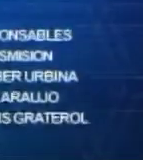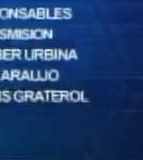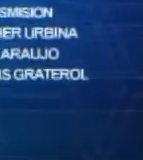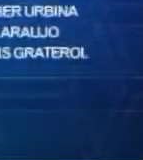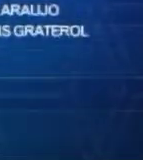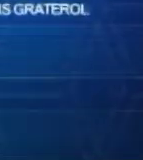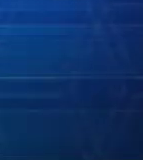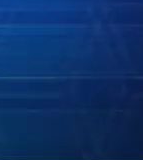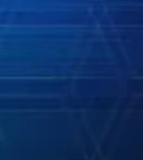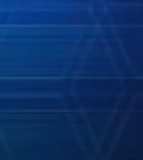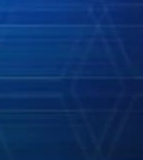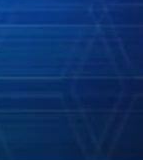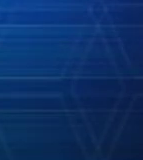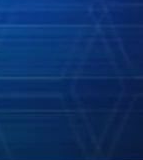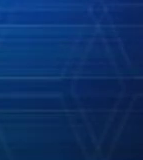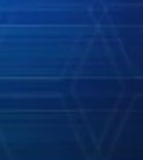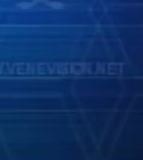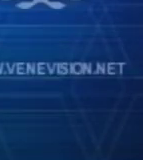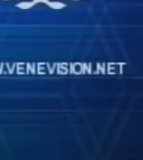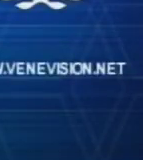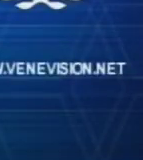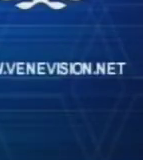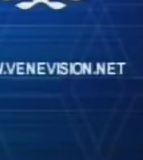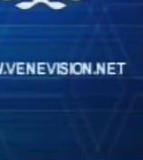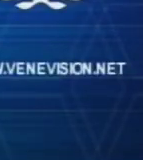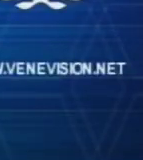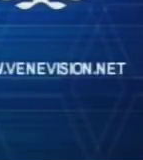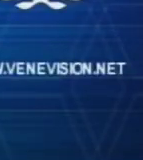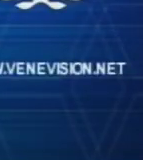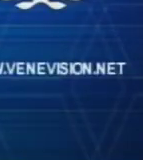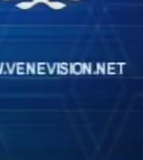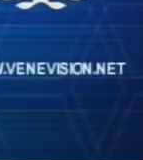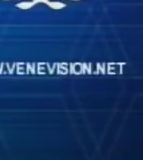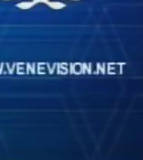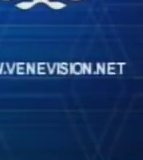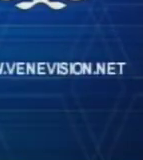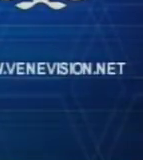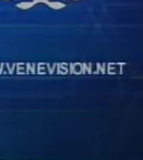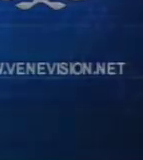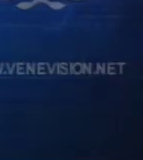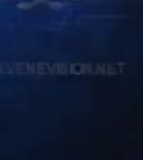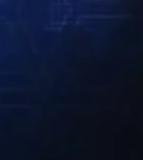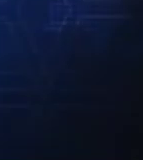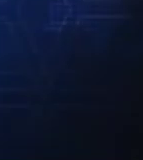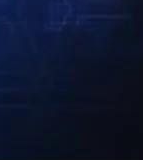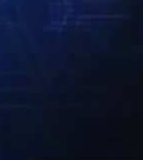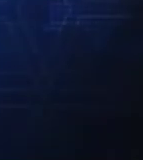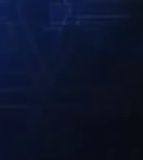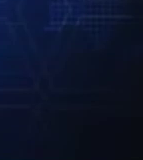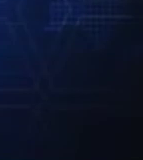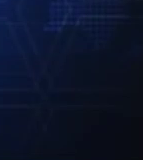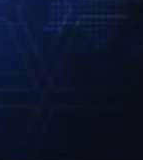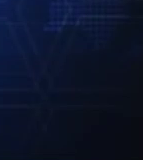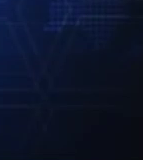y y y y y Gracias por ver el